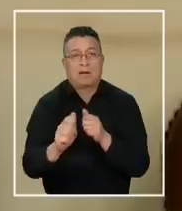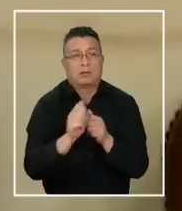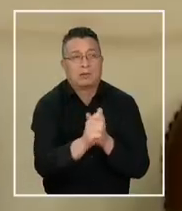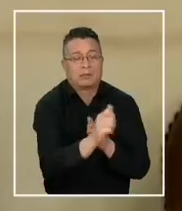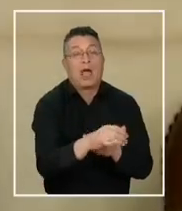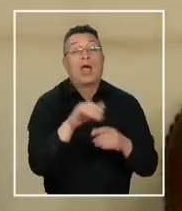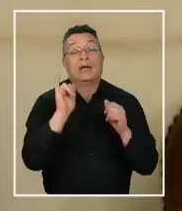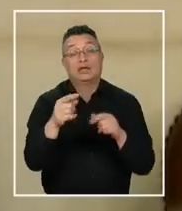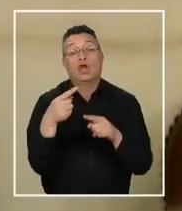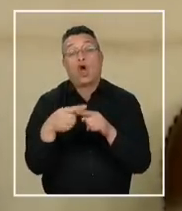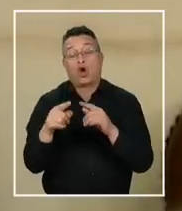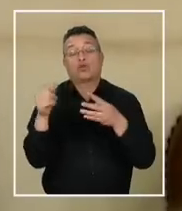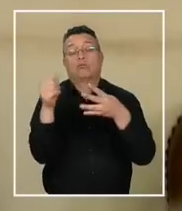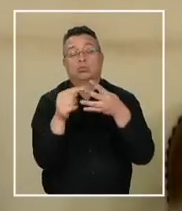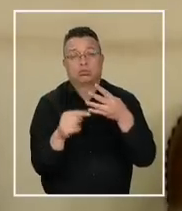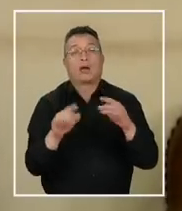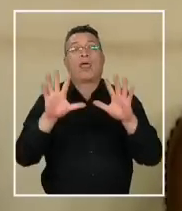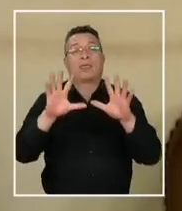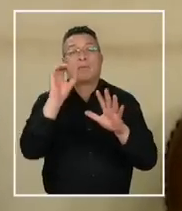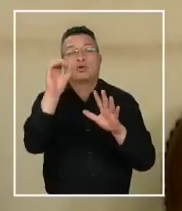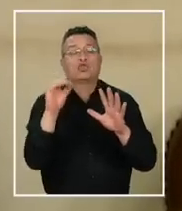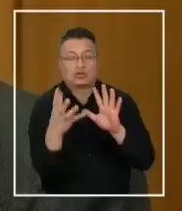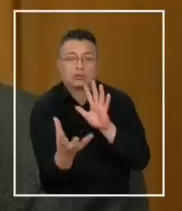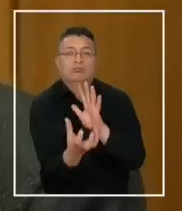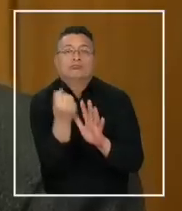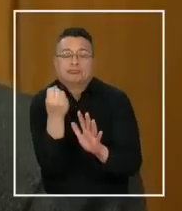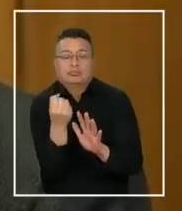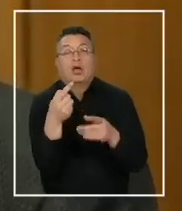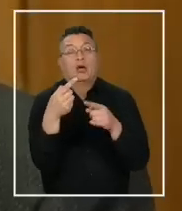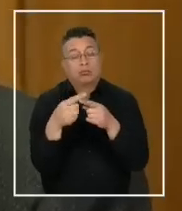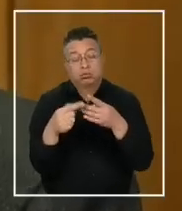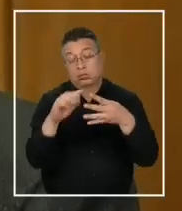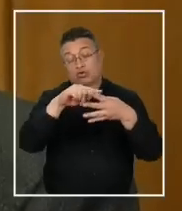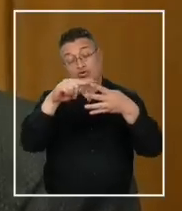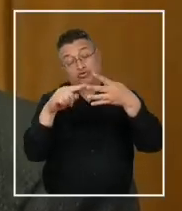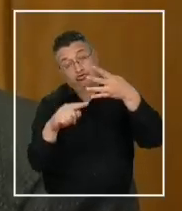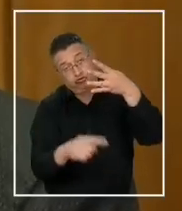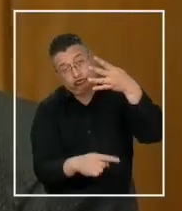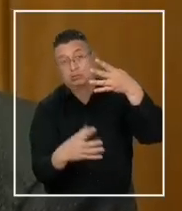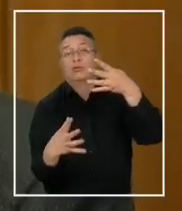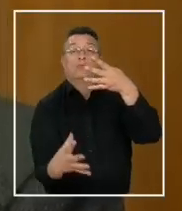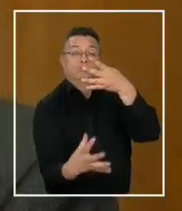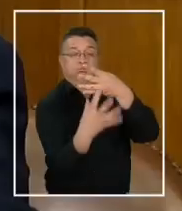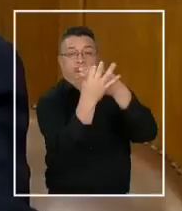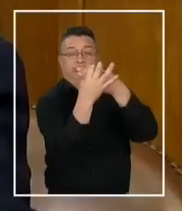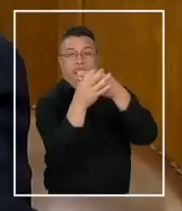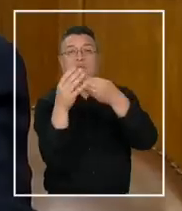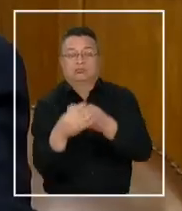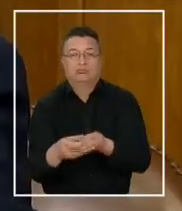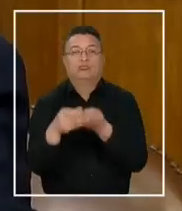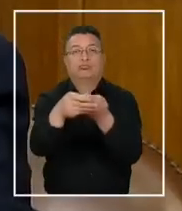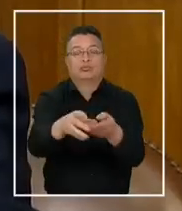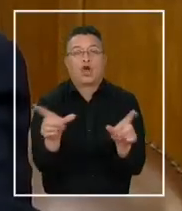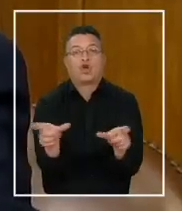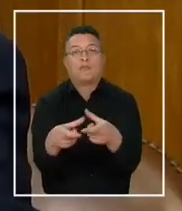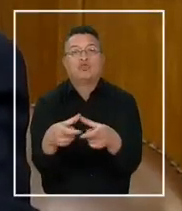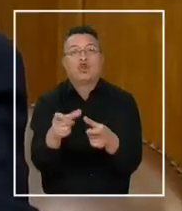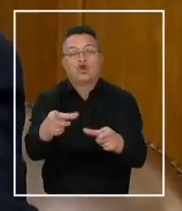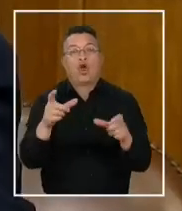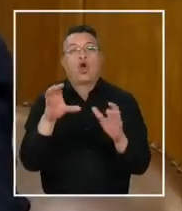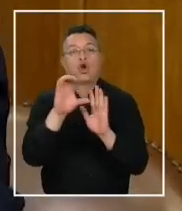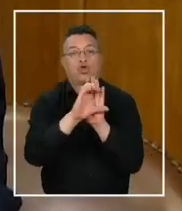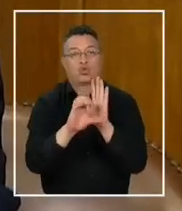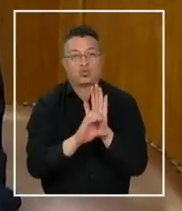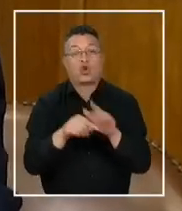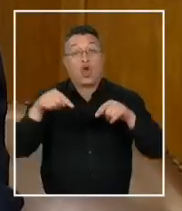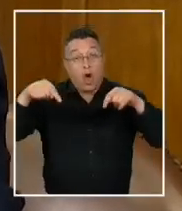causales puntuales, retiros del 10%. Lo siento también, en definitiva, son todas las iniciativas que se han refundido en la Comisión de Constitución y que hoy